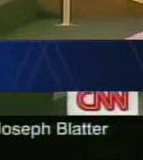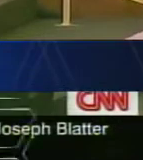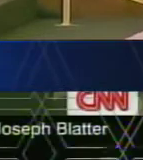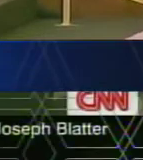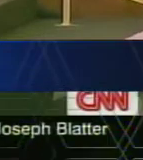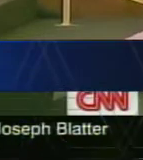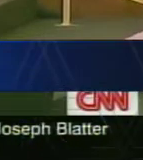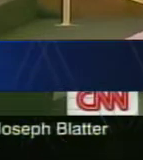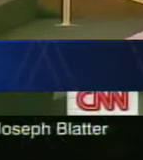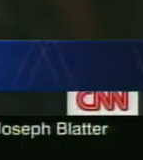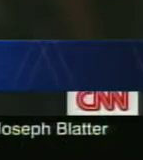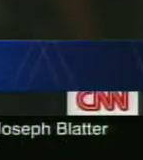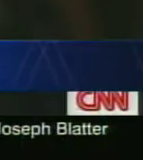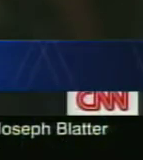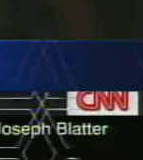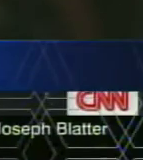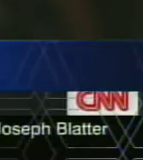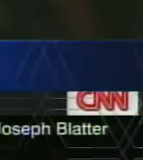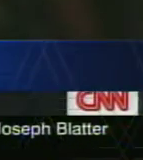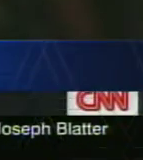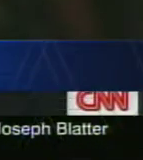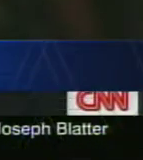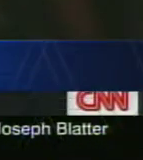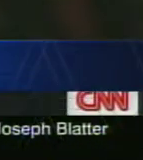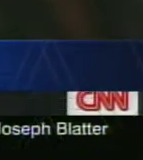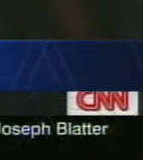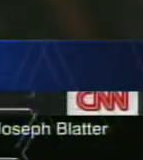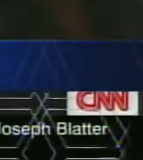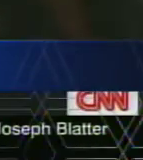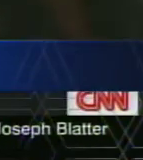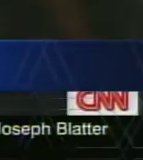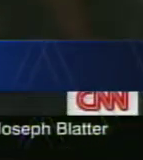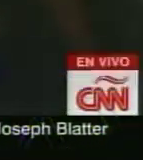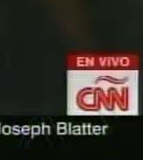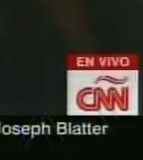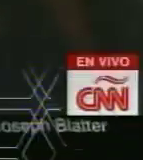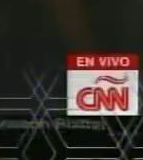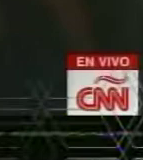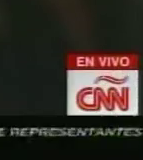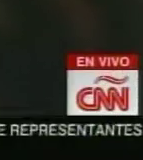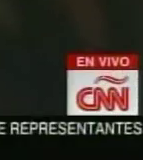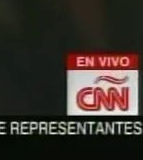No help in the world.